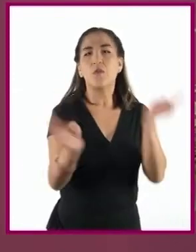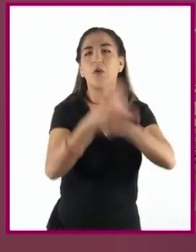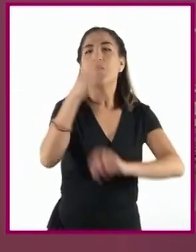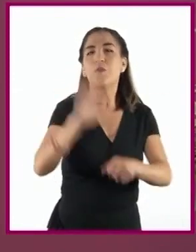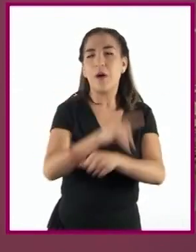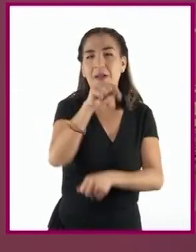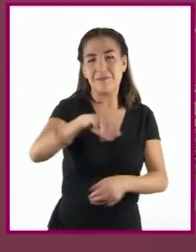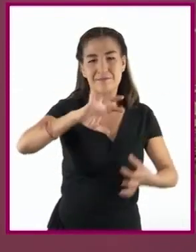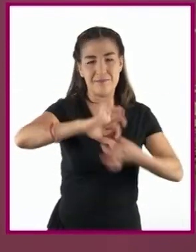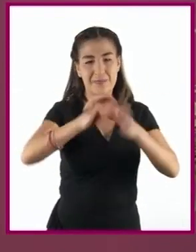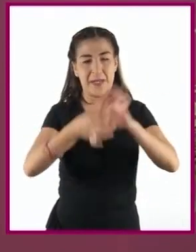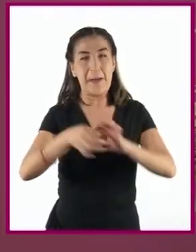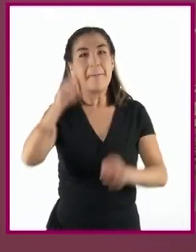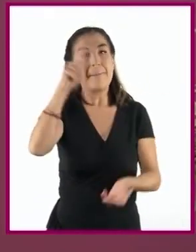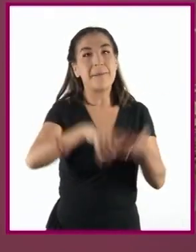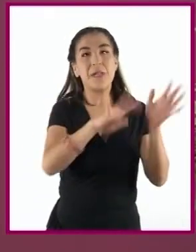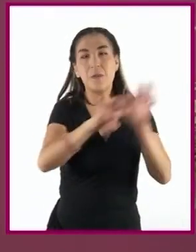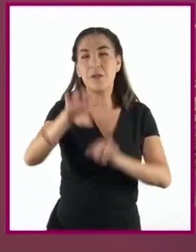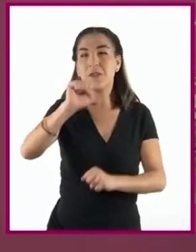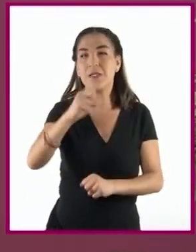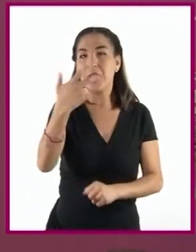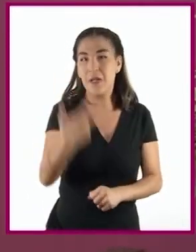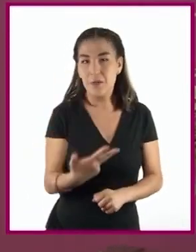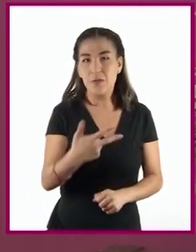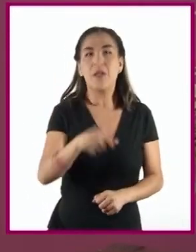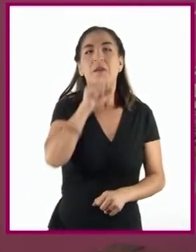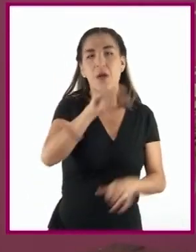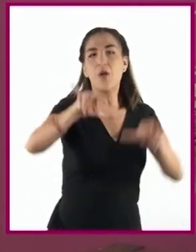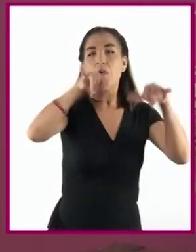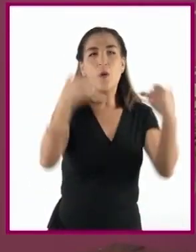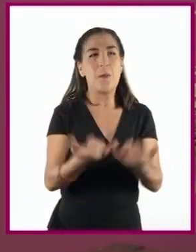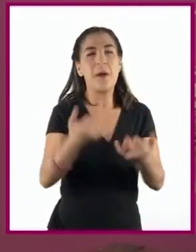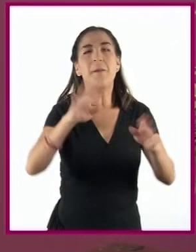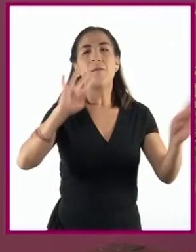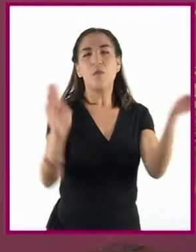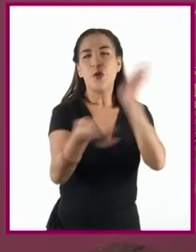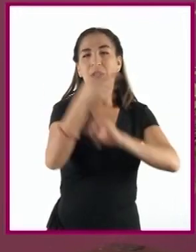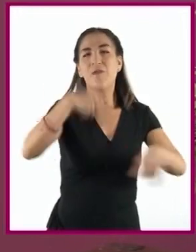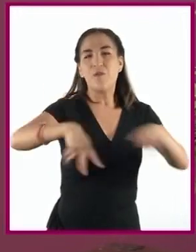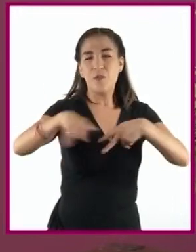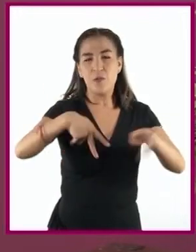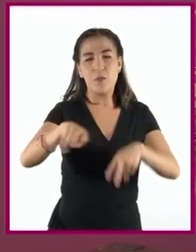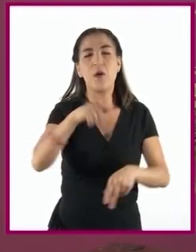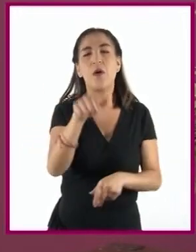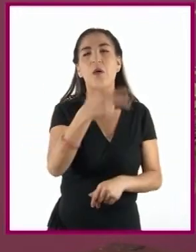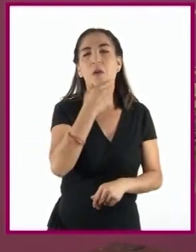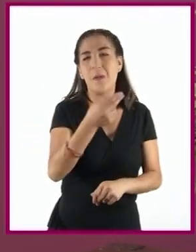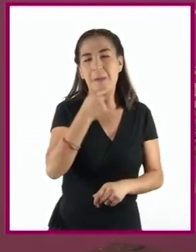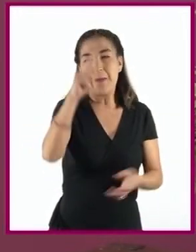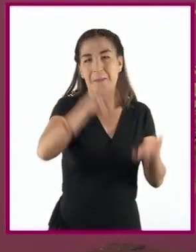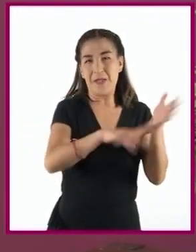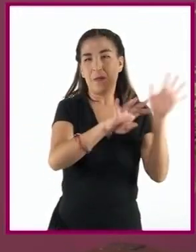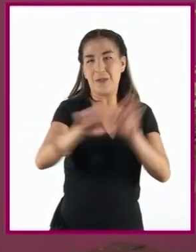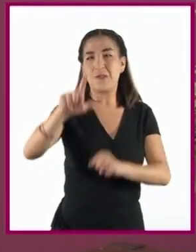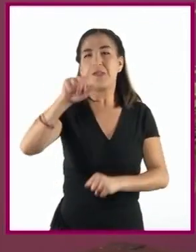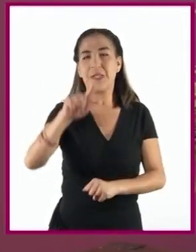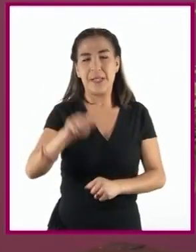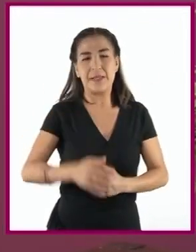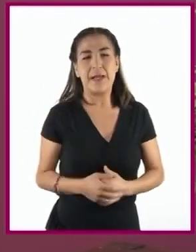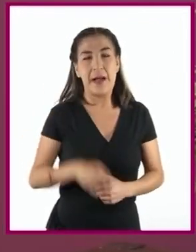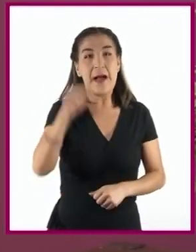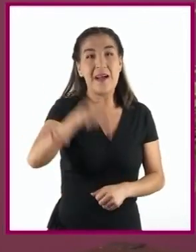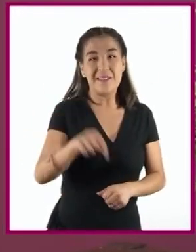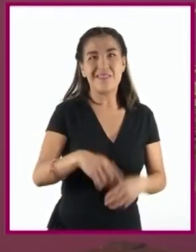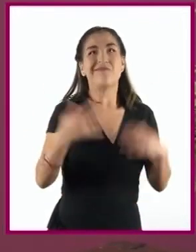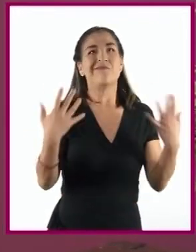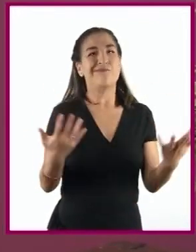de las olimpiadas del 1968 y la copa mundial de fútbol varonil de 1970 el país se